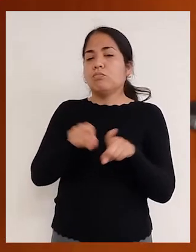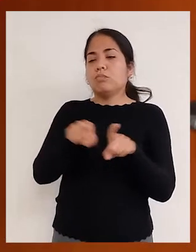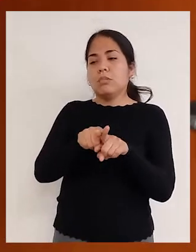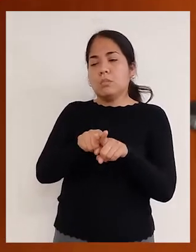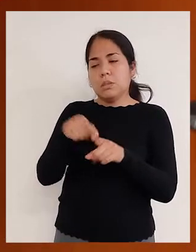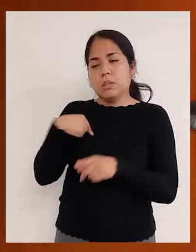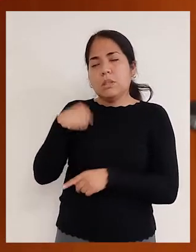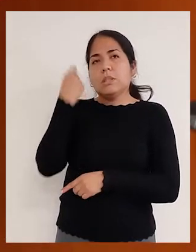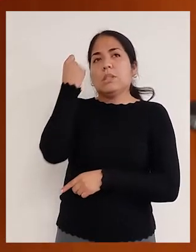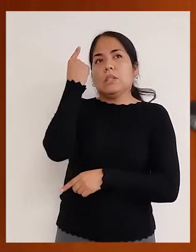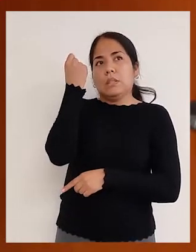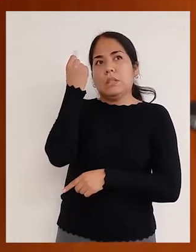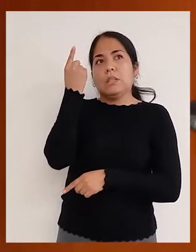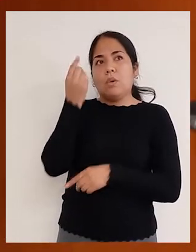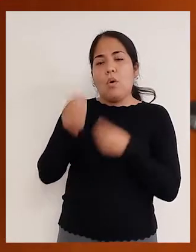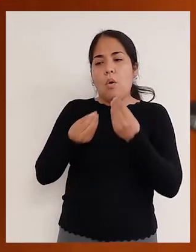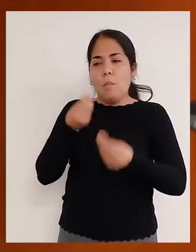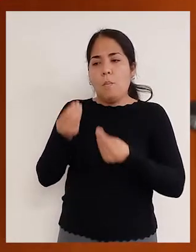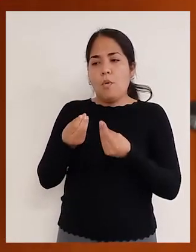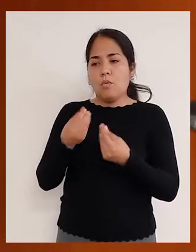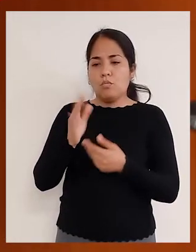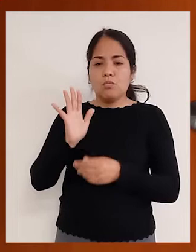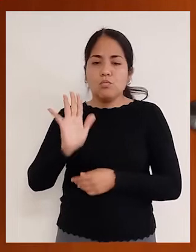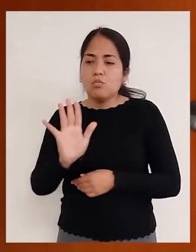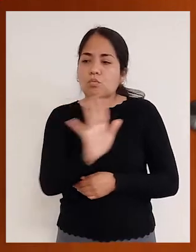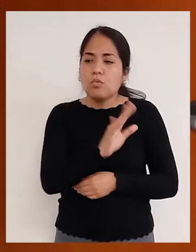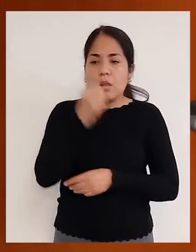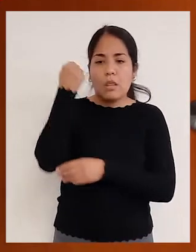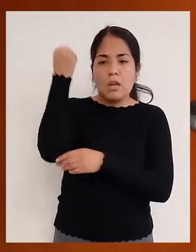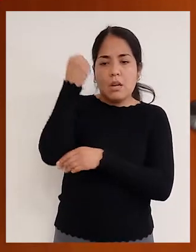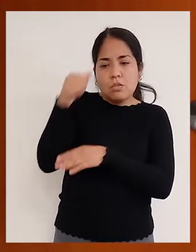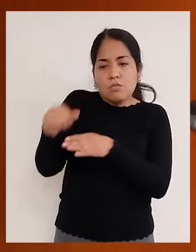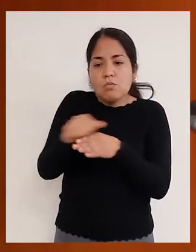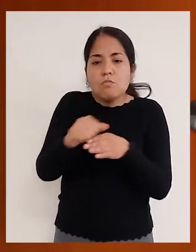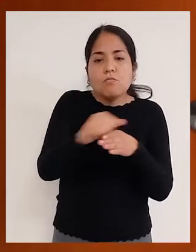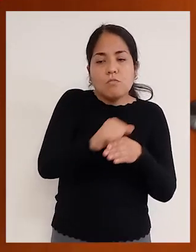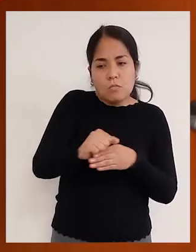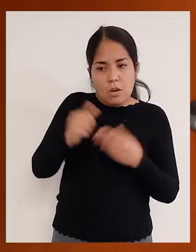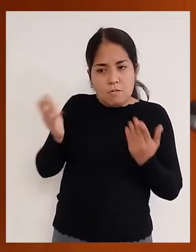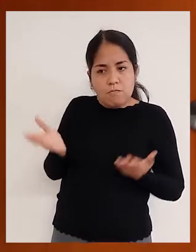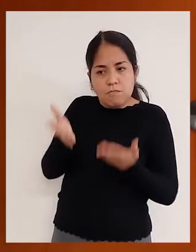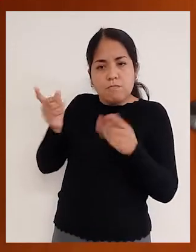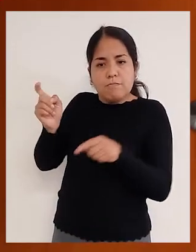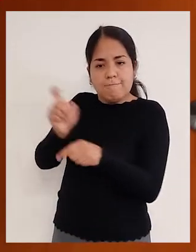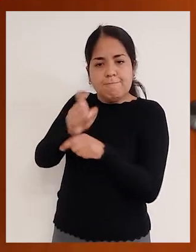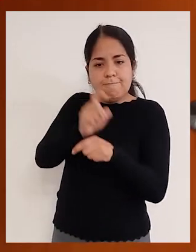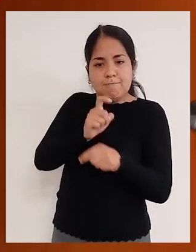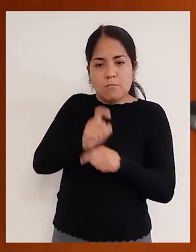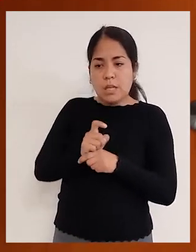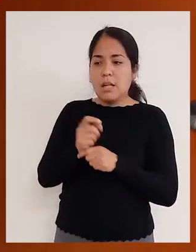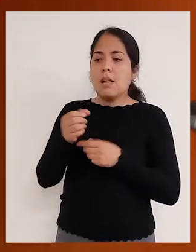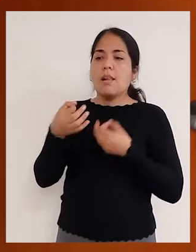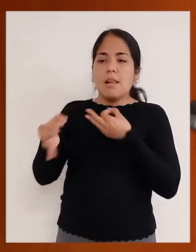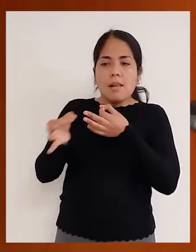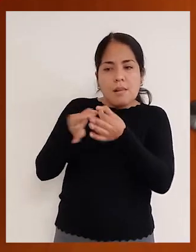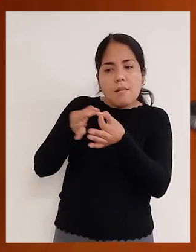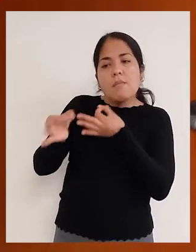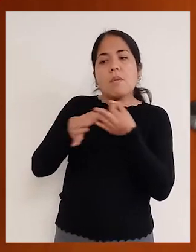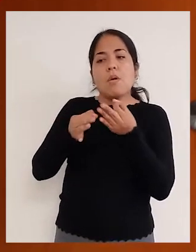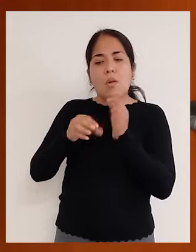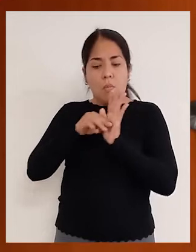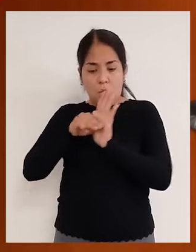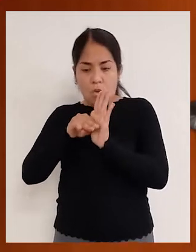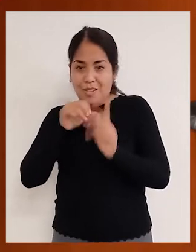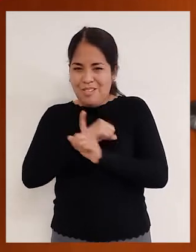sino que nosotros debemos entrar a una lógica de ejercer derechos. Y también explicamos el modelo social